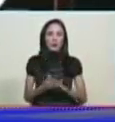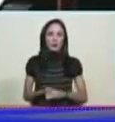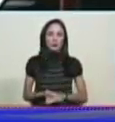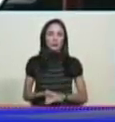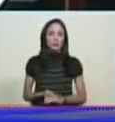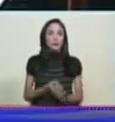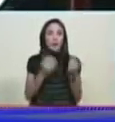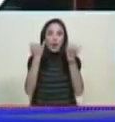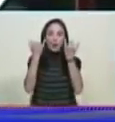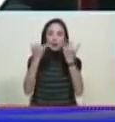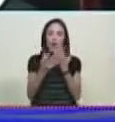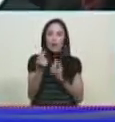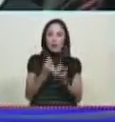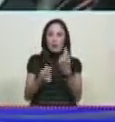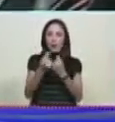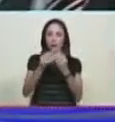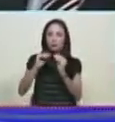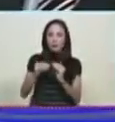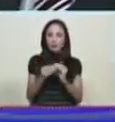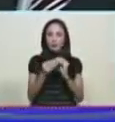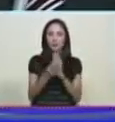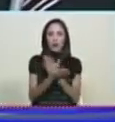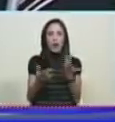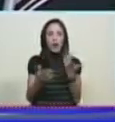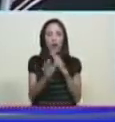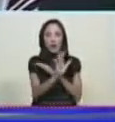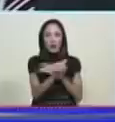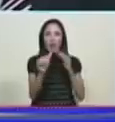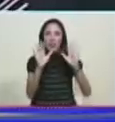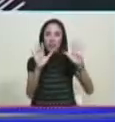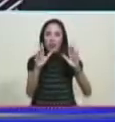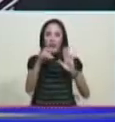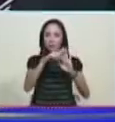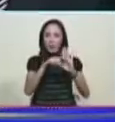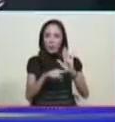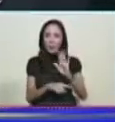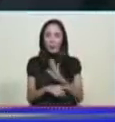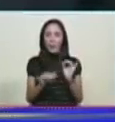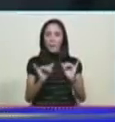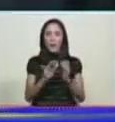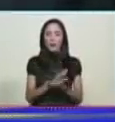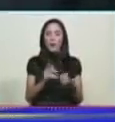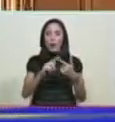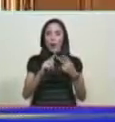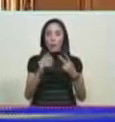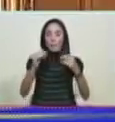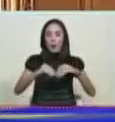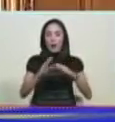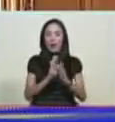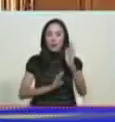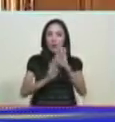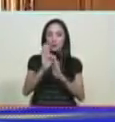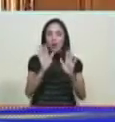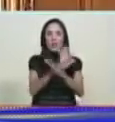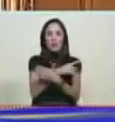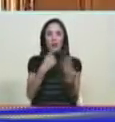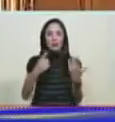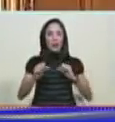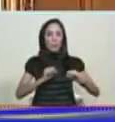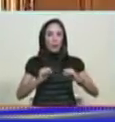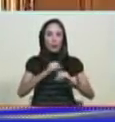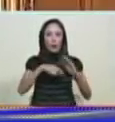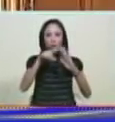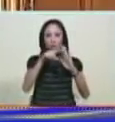recuperación económica en sus 10 líneas el programa de crecimiento económico en sus 16 motores